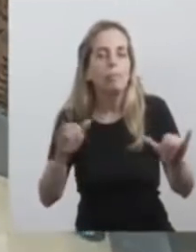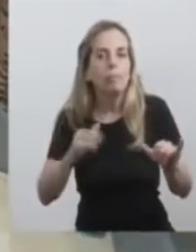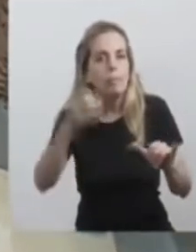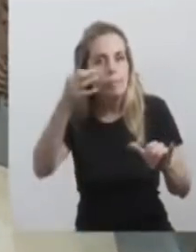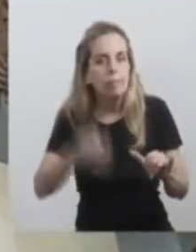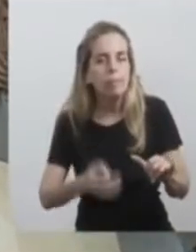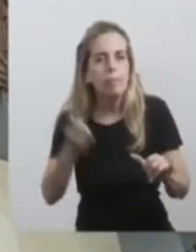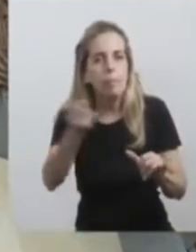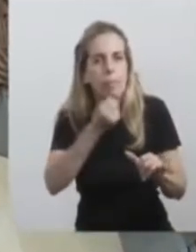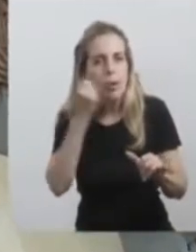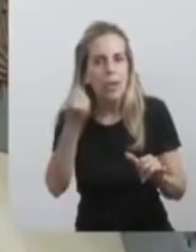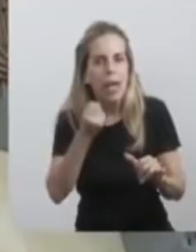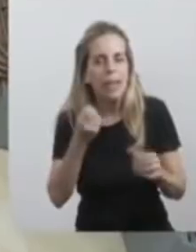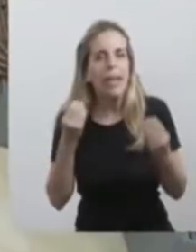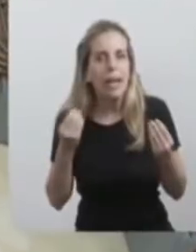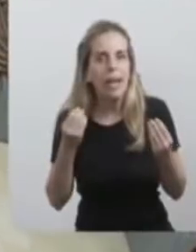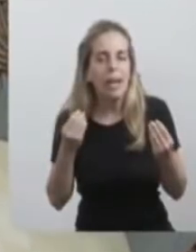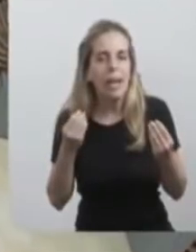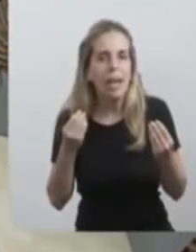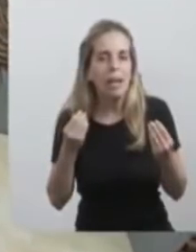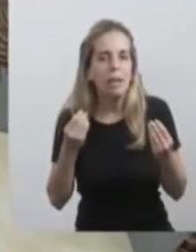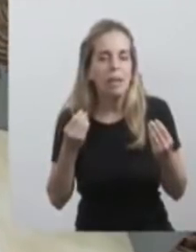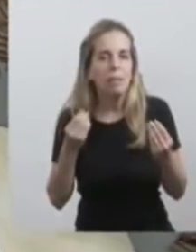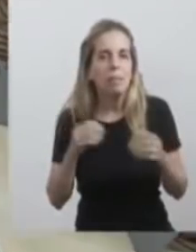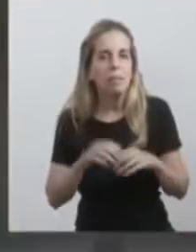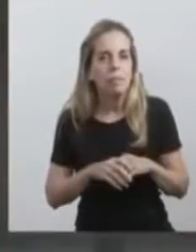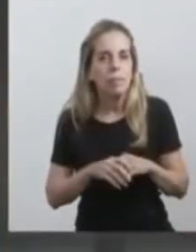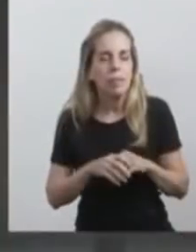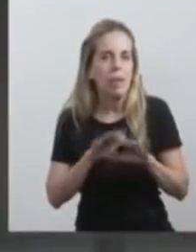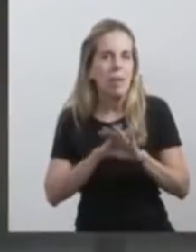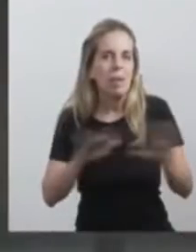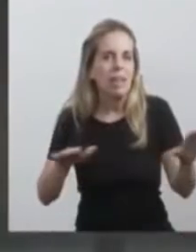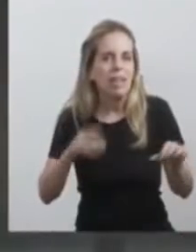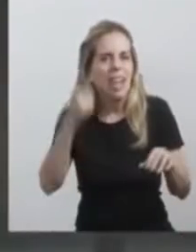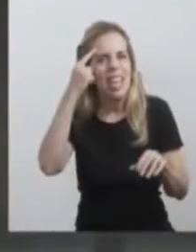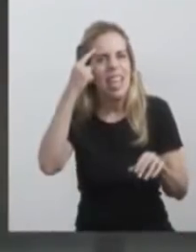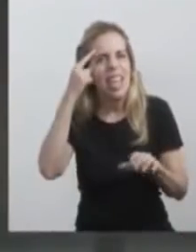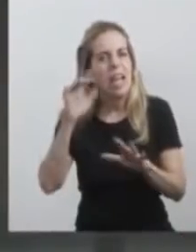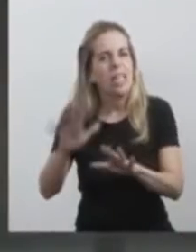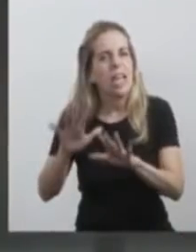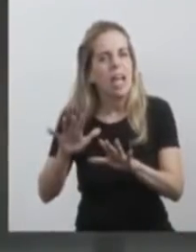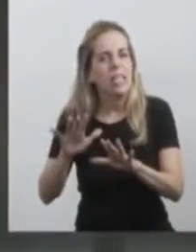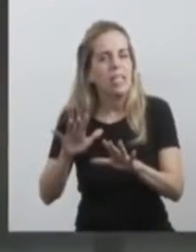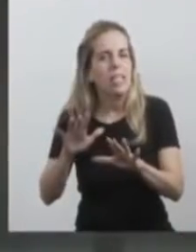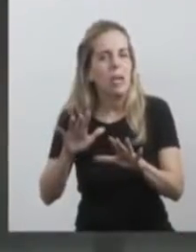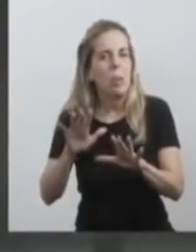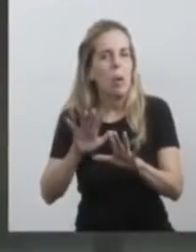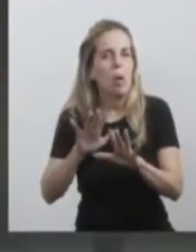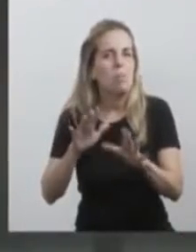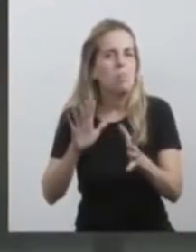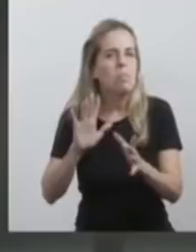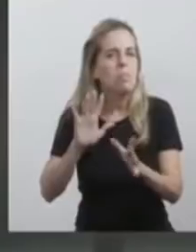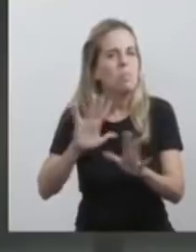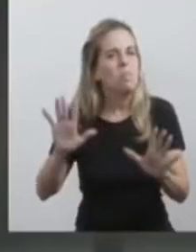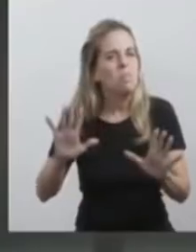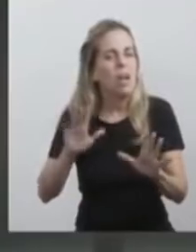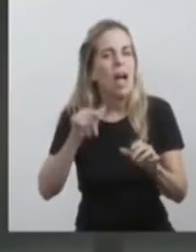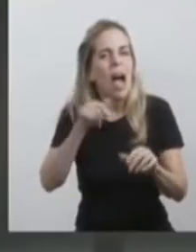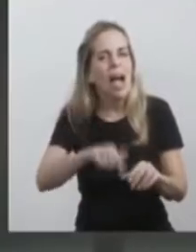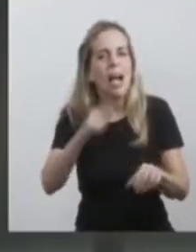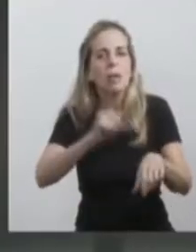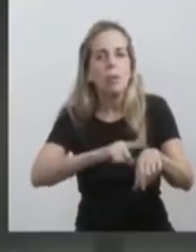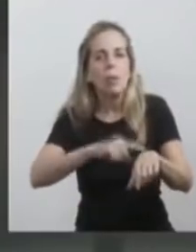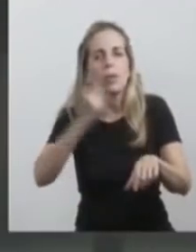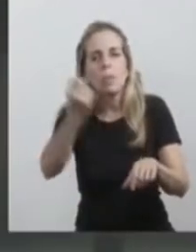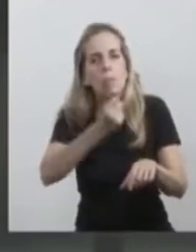terminemos con esas ideas que ayudan tan poco a la unidad en un momento donde la